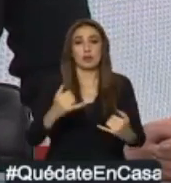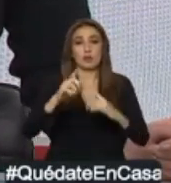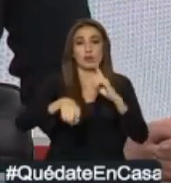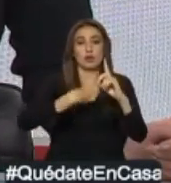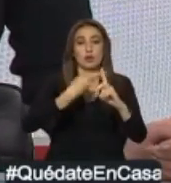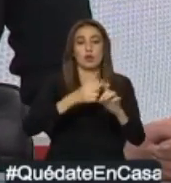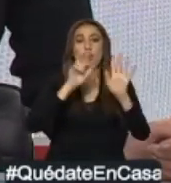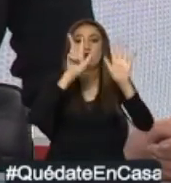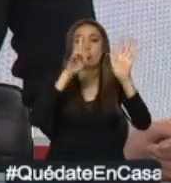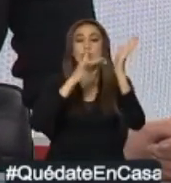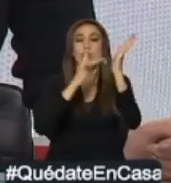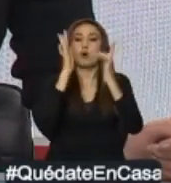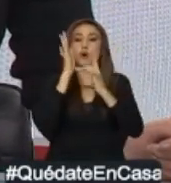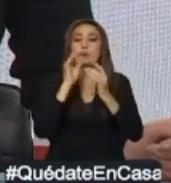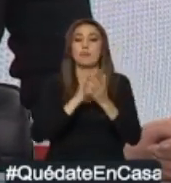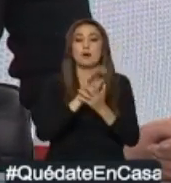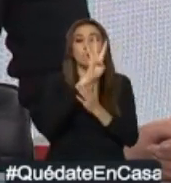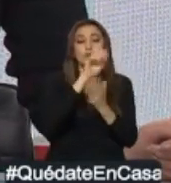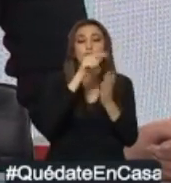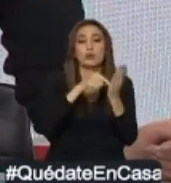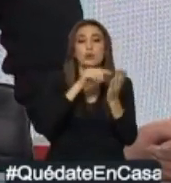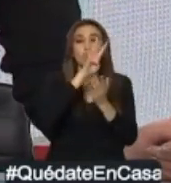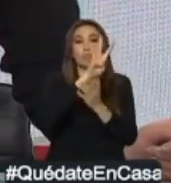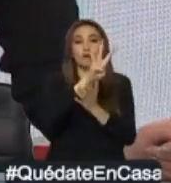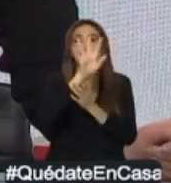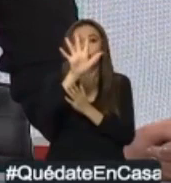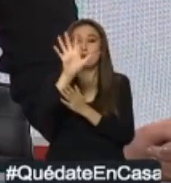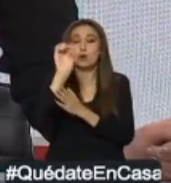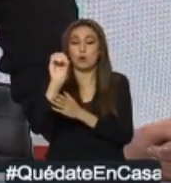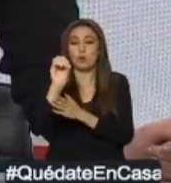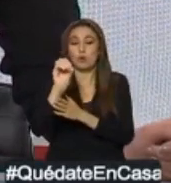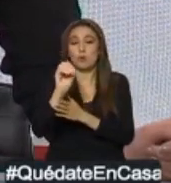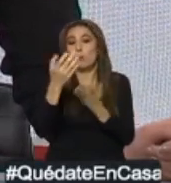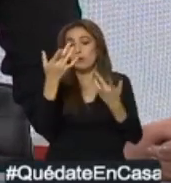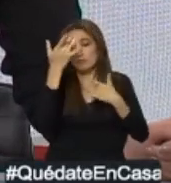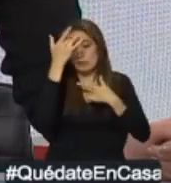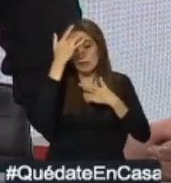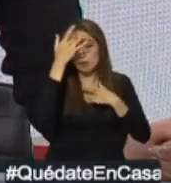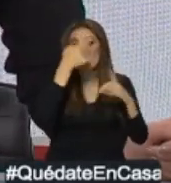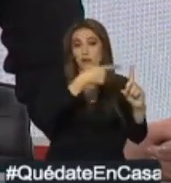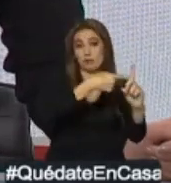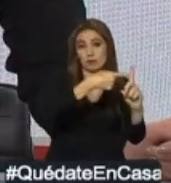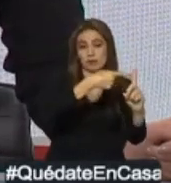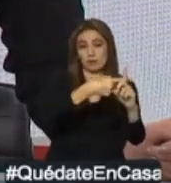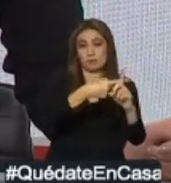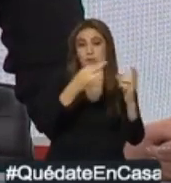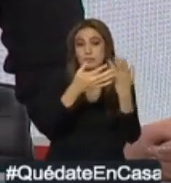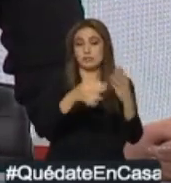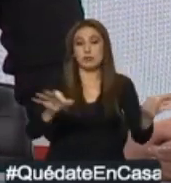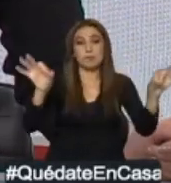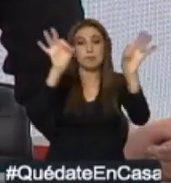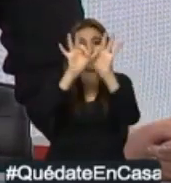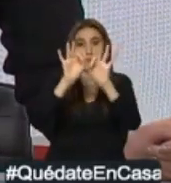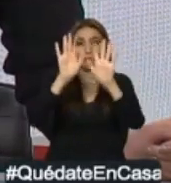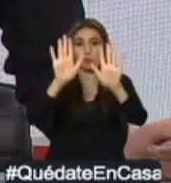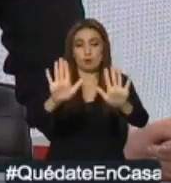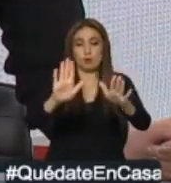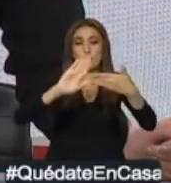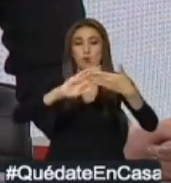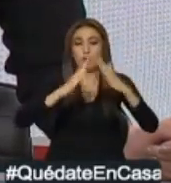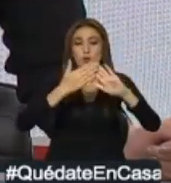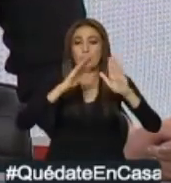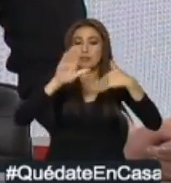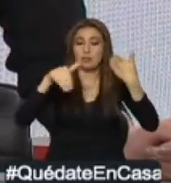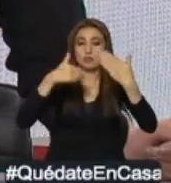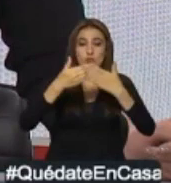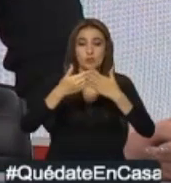8 de abril, están confirmados 4 mil 450 casos confirmados de COVID-19. Por eso es importante que usted, amiga, amigo de